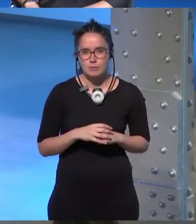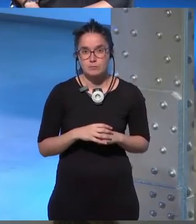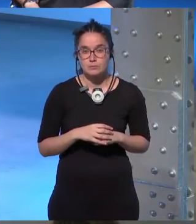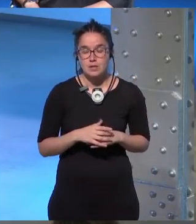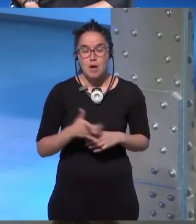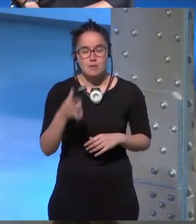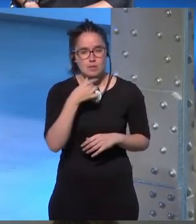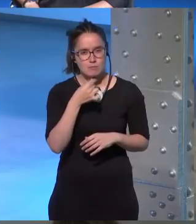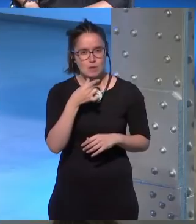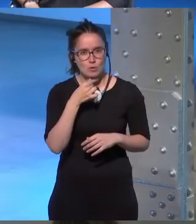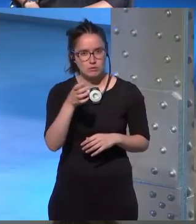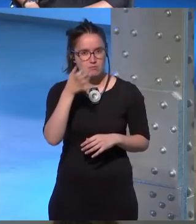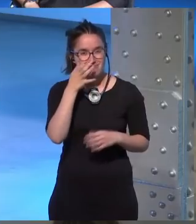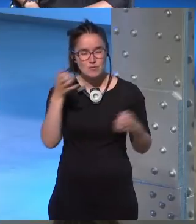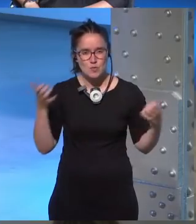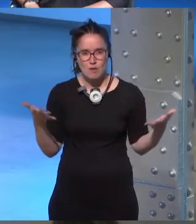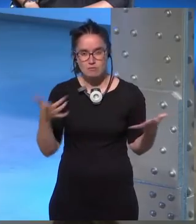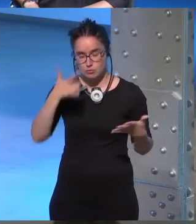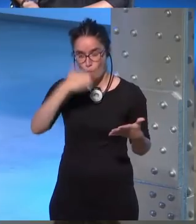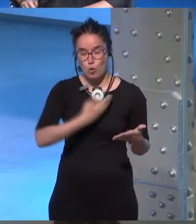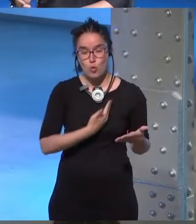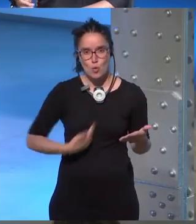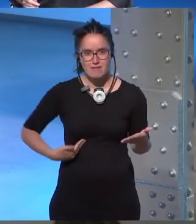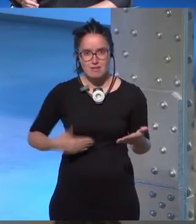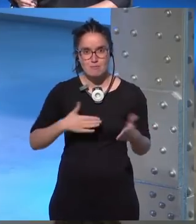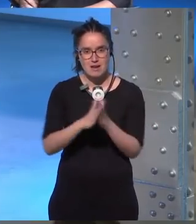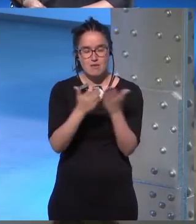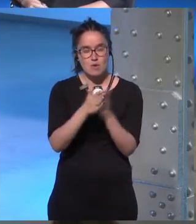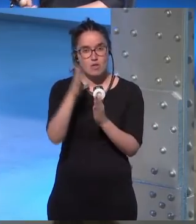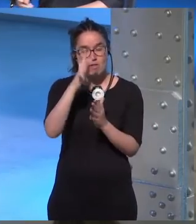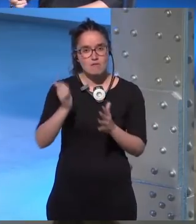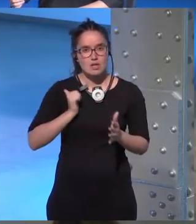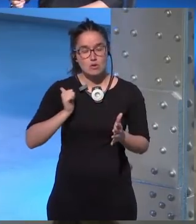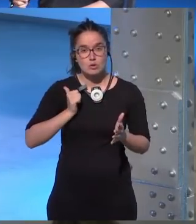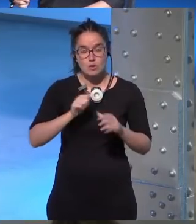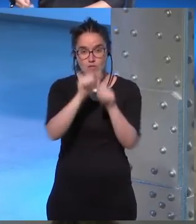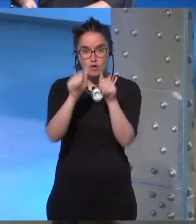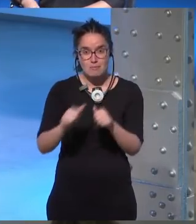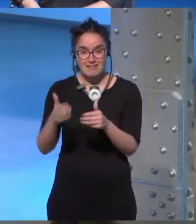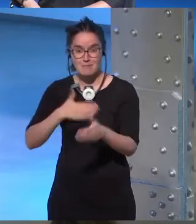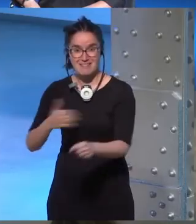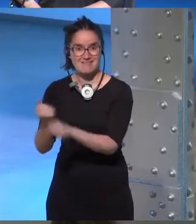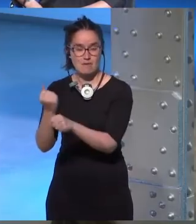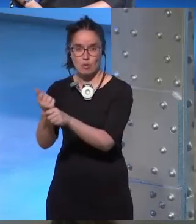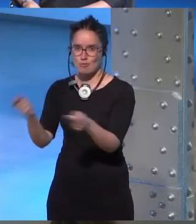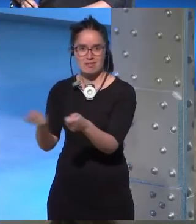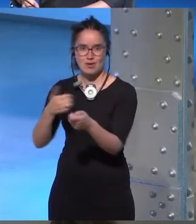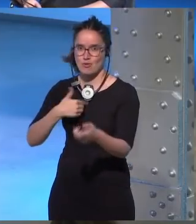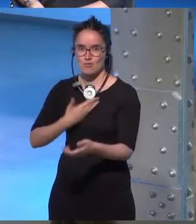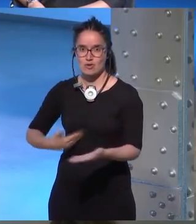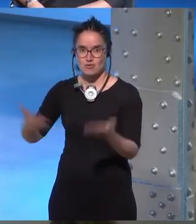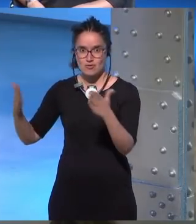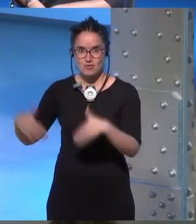lo que me gusta realmente es que soy dueña de mi obra de ficción de una manera que no lo soy de mi trabajo publicitario